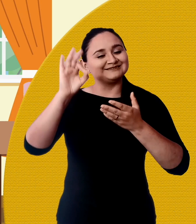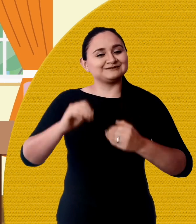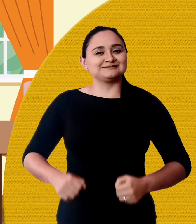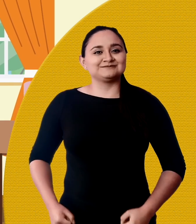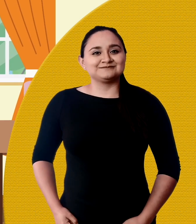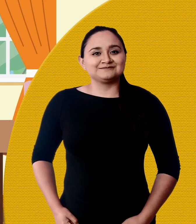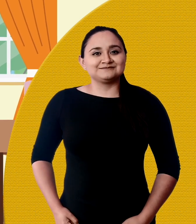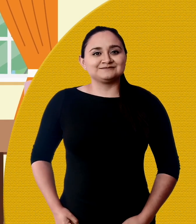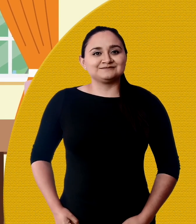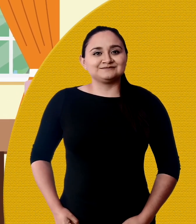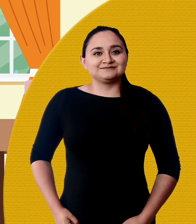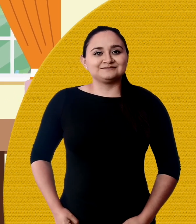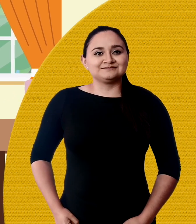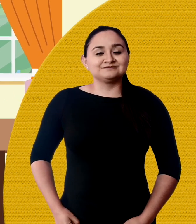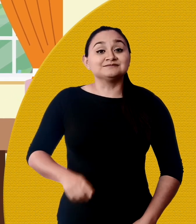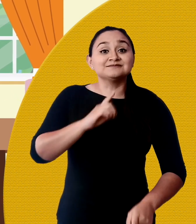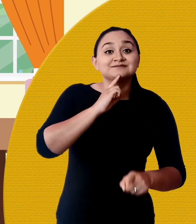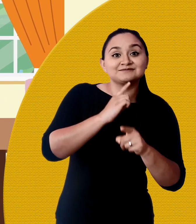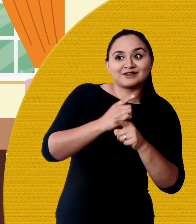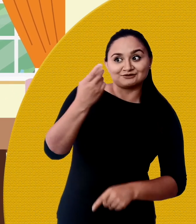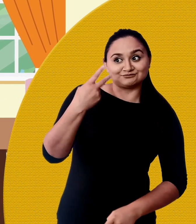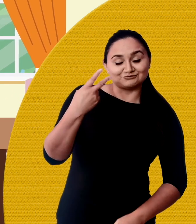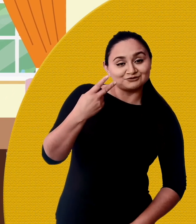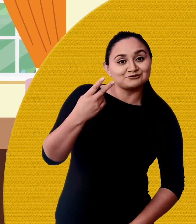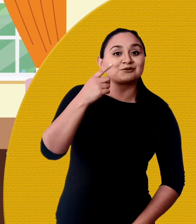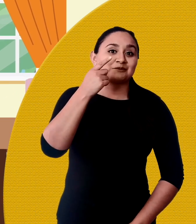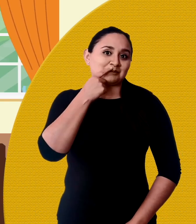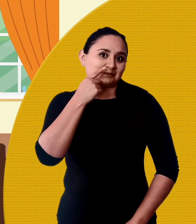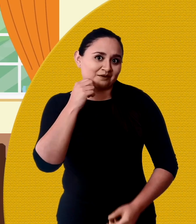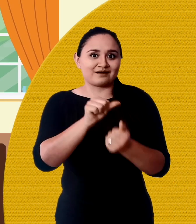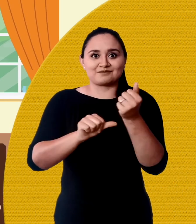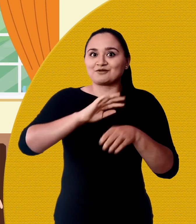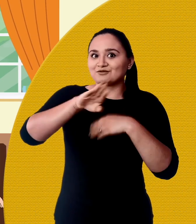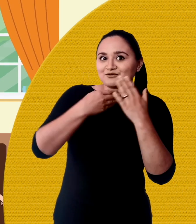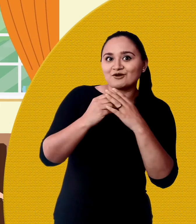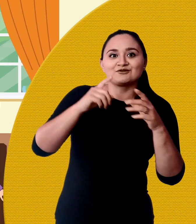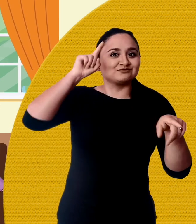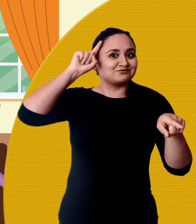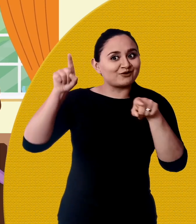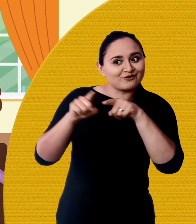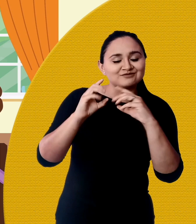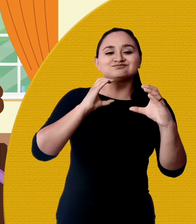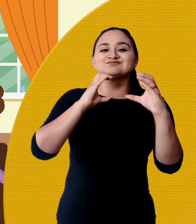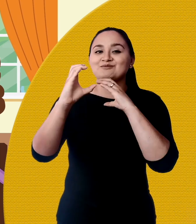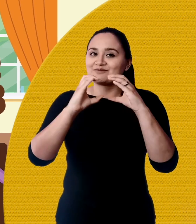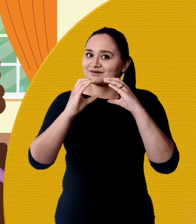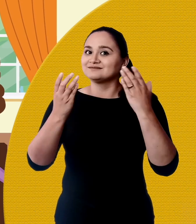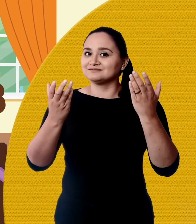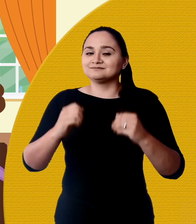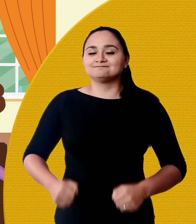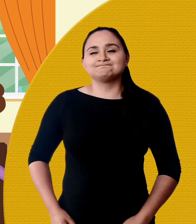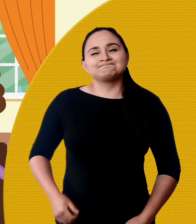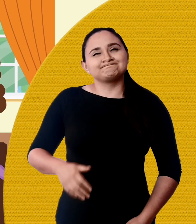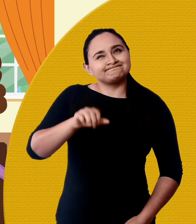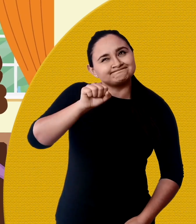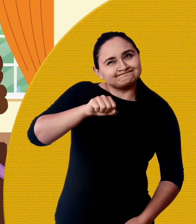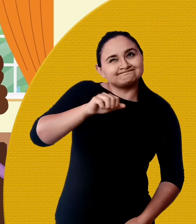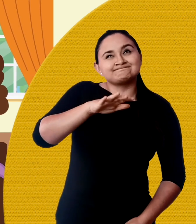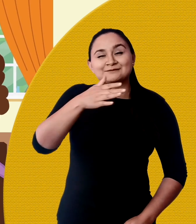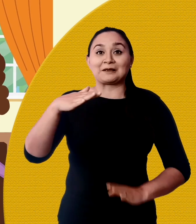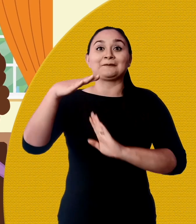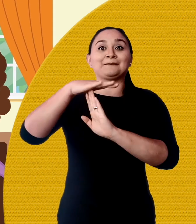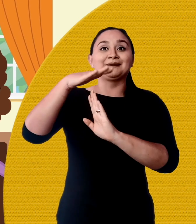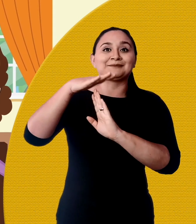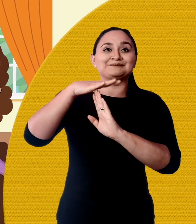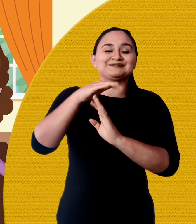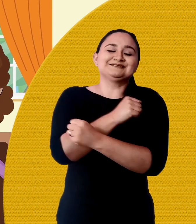Yo como tú, papi. A ver... Siempre converso con mi ñaño para ponernos de acuerdo. Eso está muy bien. Mmm... Bueno, a veces nos toca hacer los